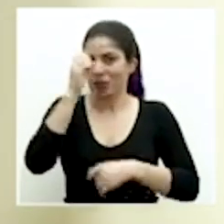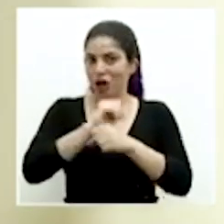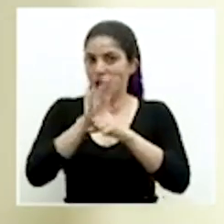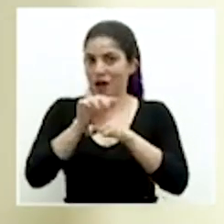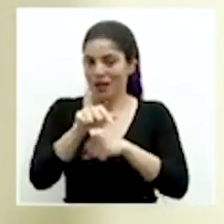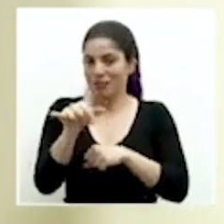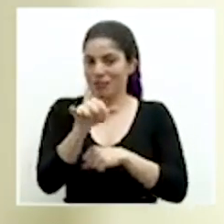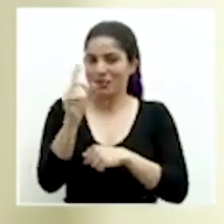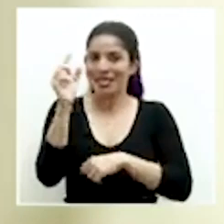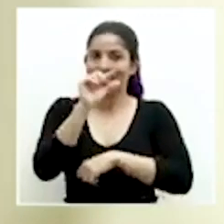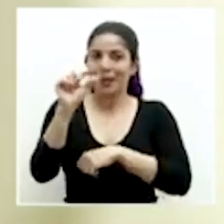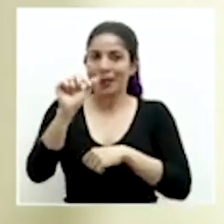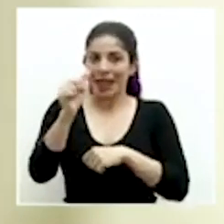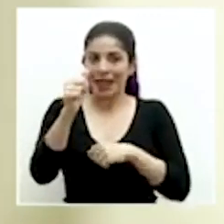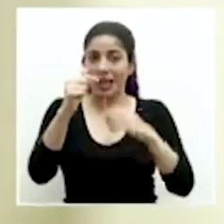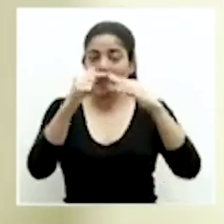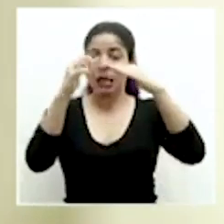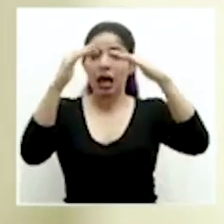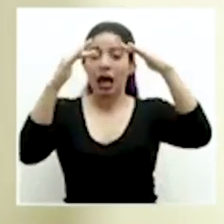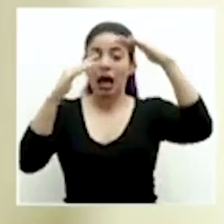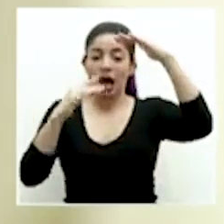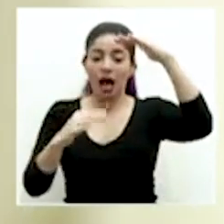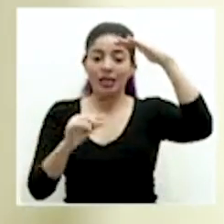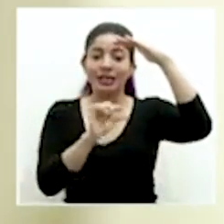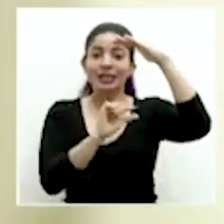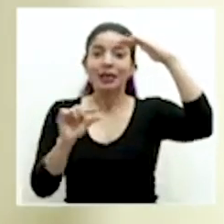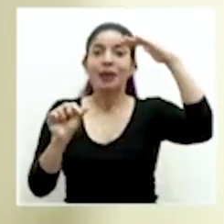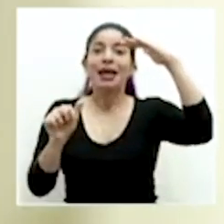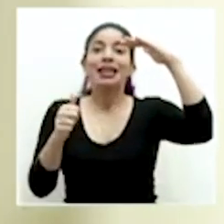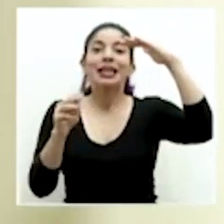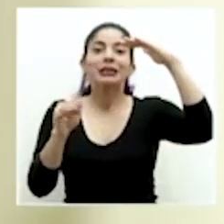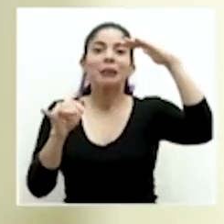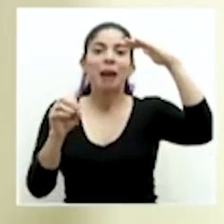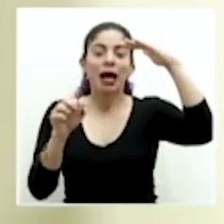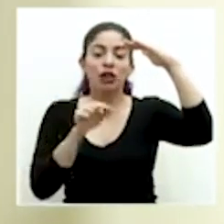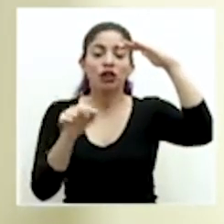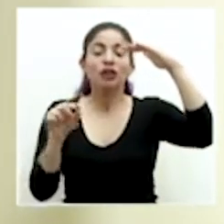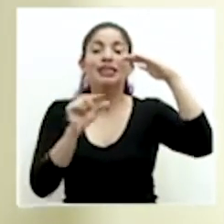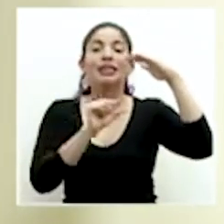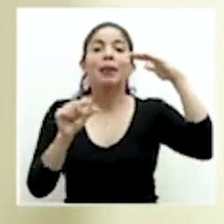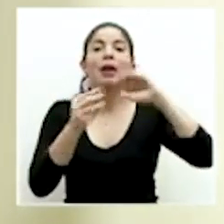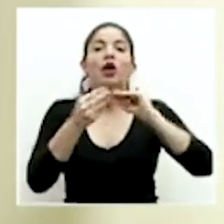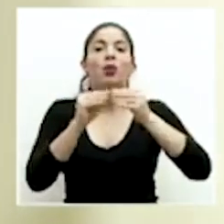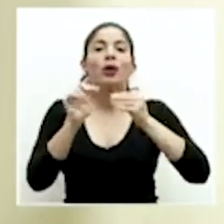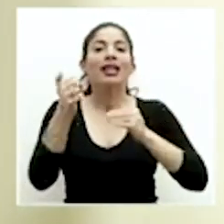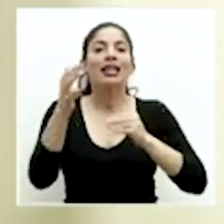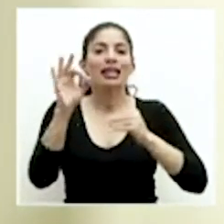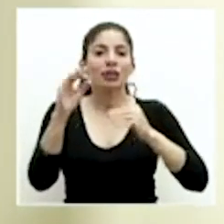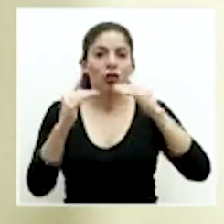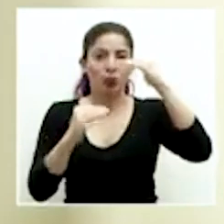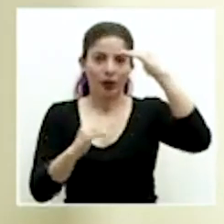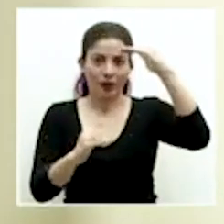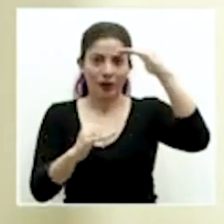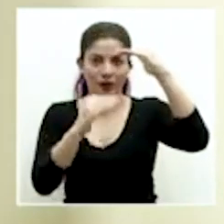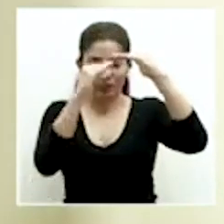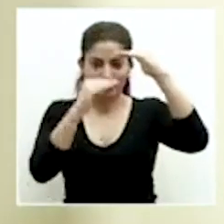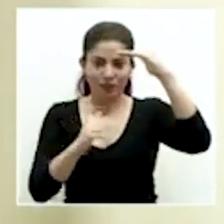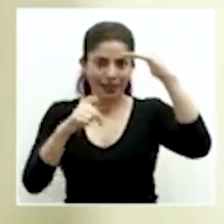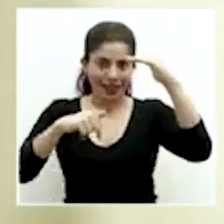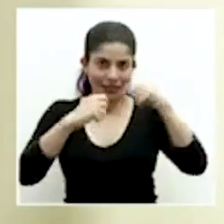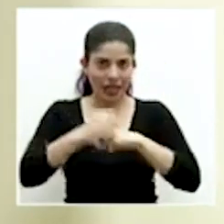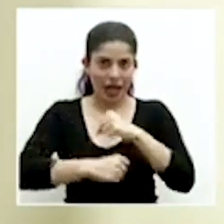hasta la semana del 10 de mayo, que es la semana 19 de este año.